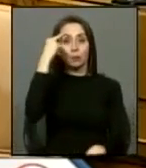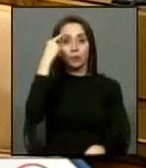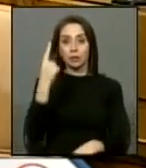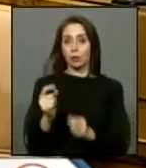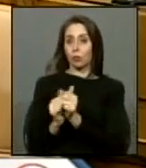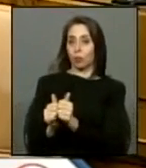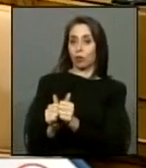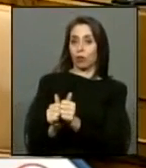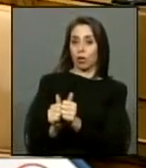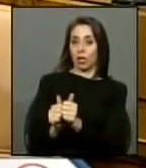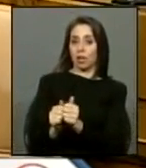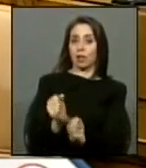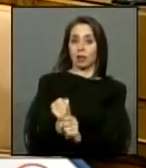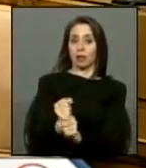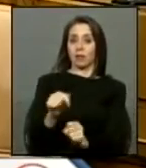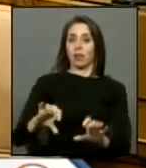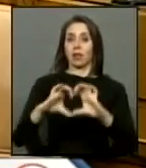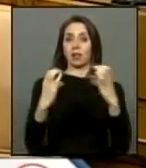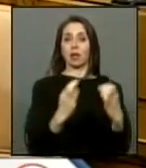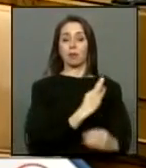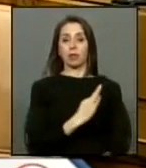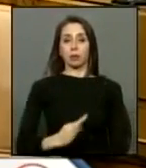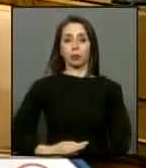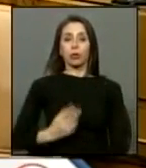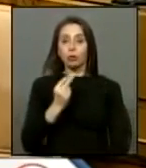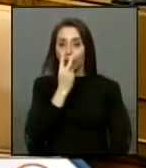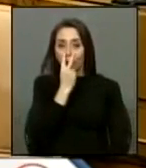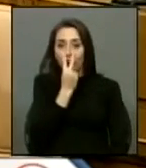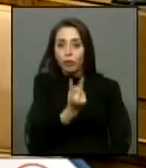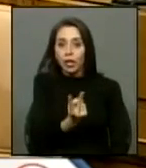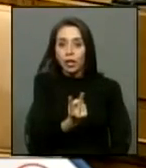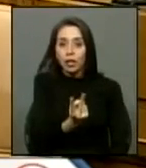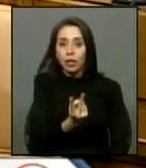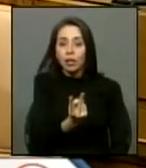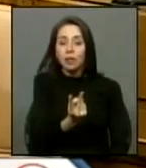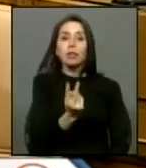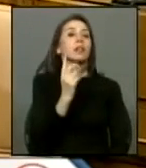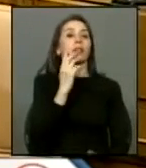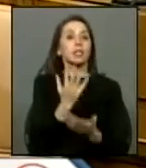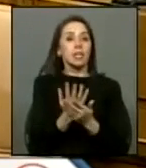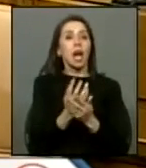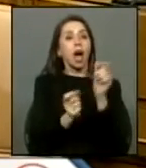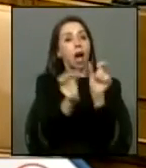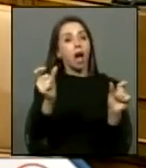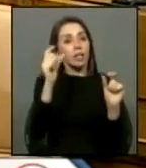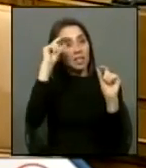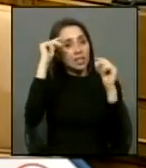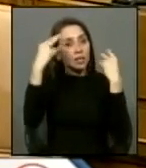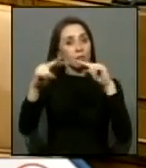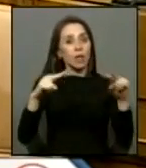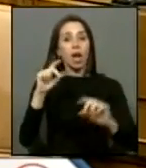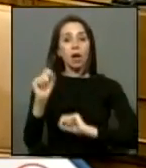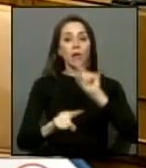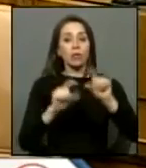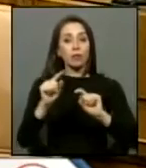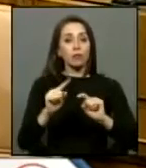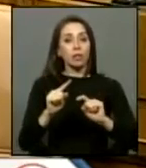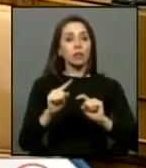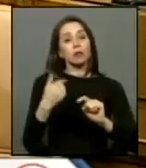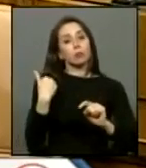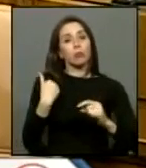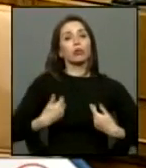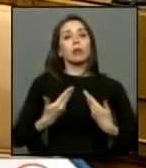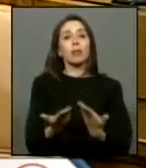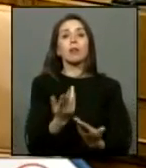colega de la cámara de diputados no vea que tenemos ideales y que los defendemos incluso con nuestras vidas